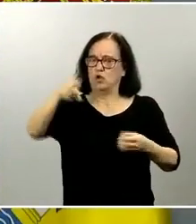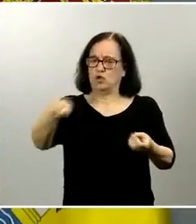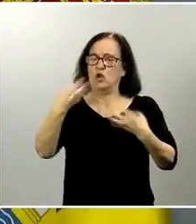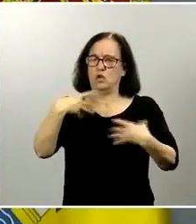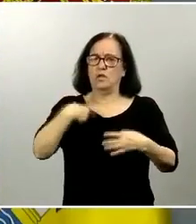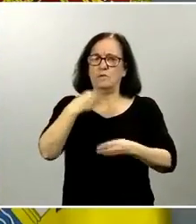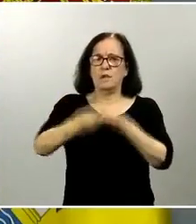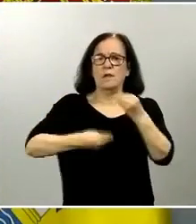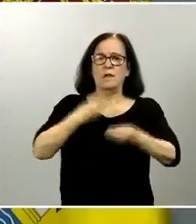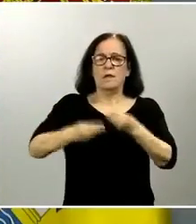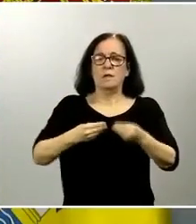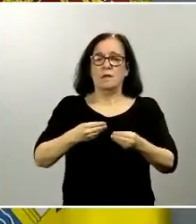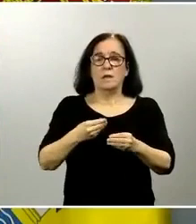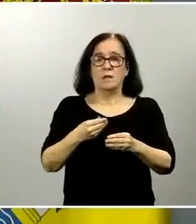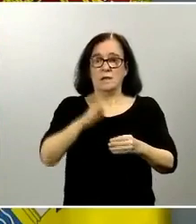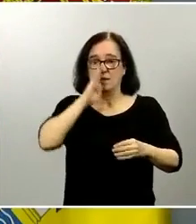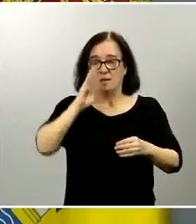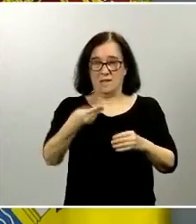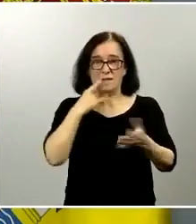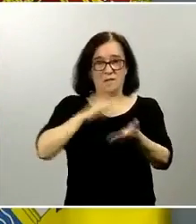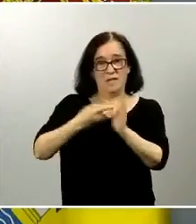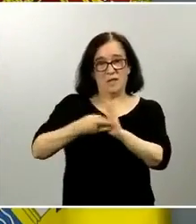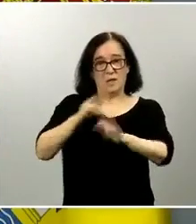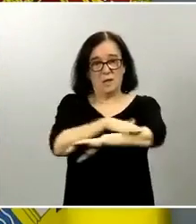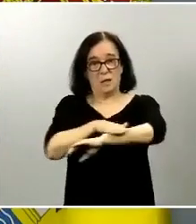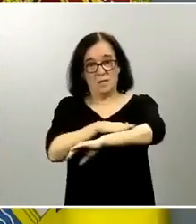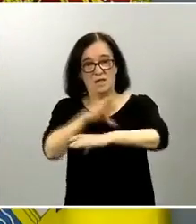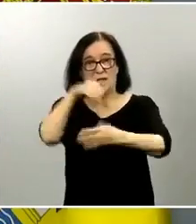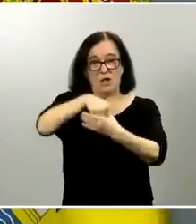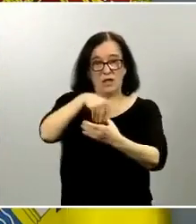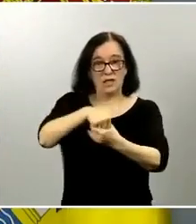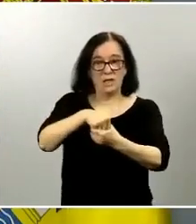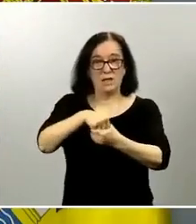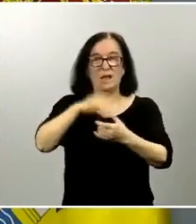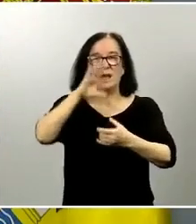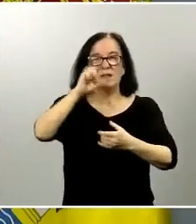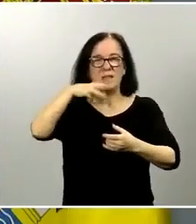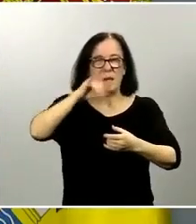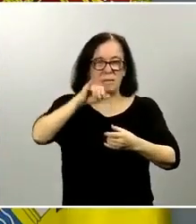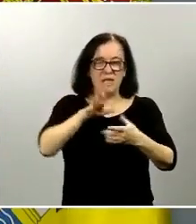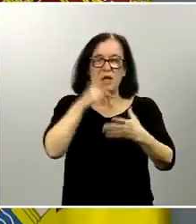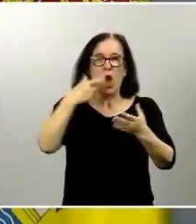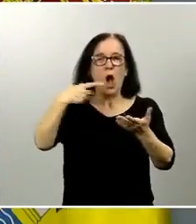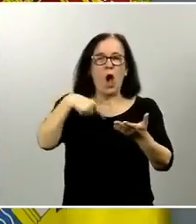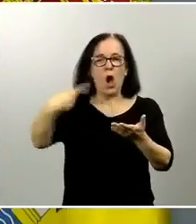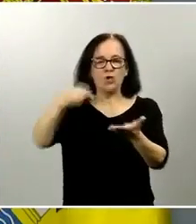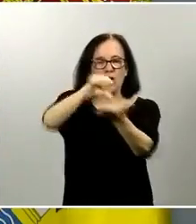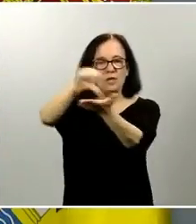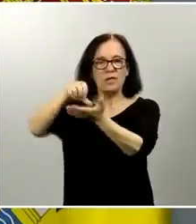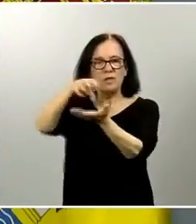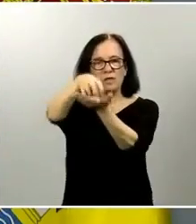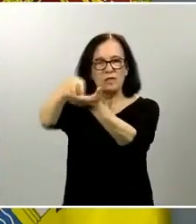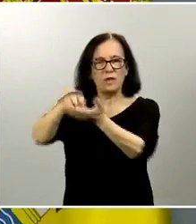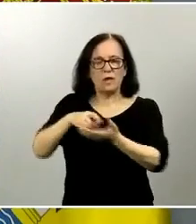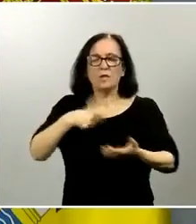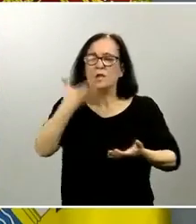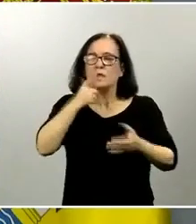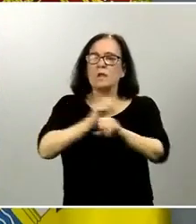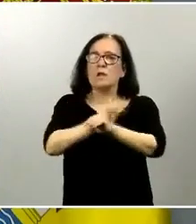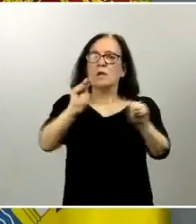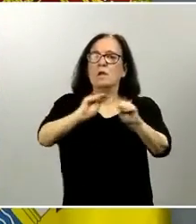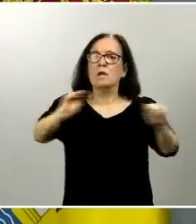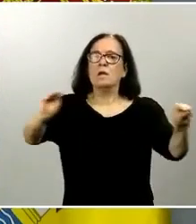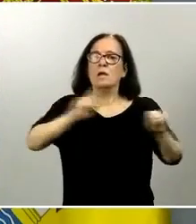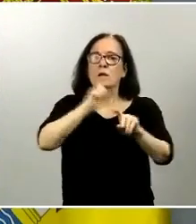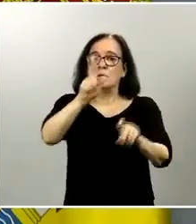a través de los sistemas del ministerio del interior del cenepic y otros centros se ha puesto en conocimiento de toda la ciudadanía que